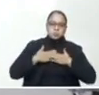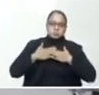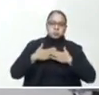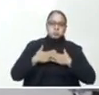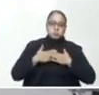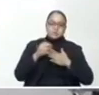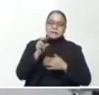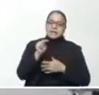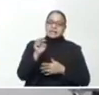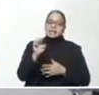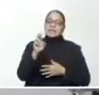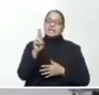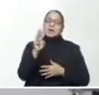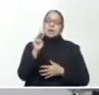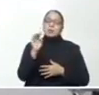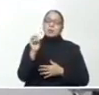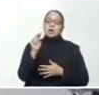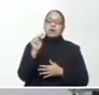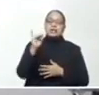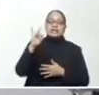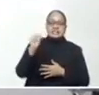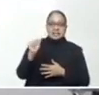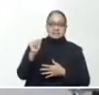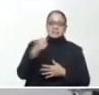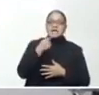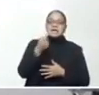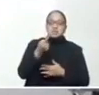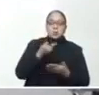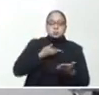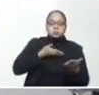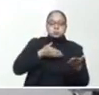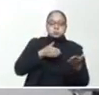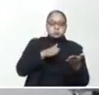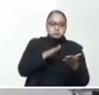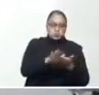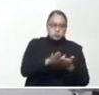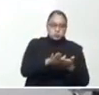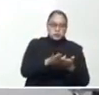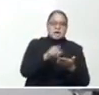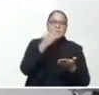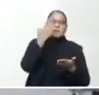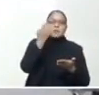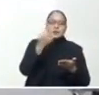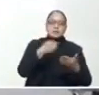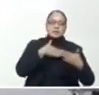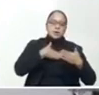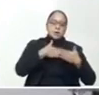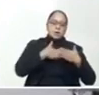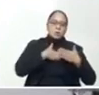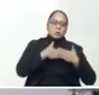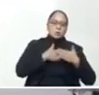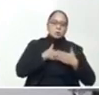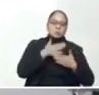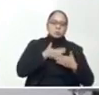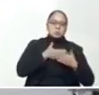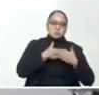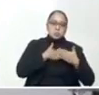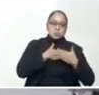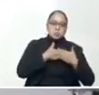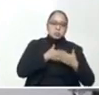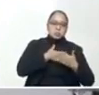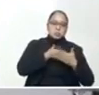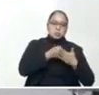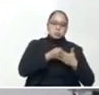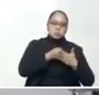múltiples infiltrados pulmonares, causando un fallo respiratorio y posteriormente un paro cardíaco.